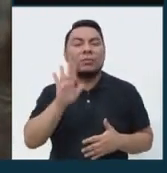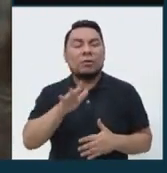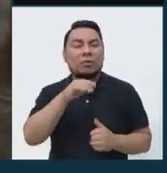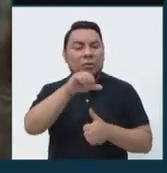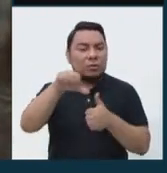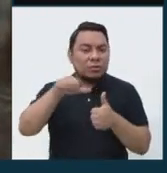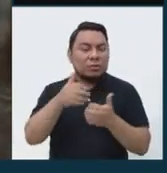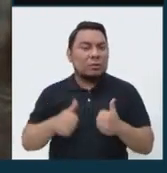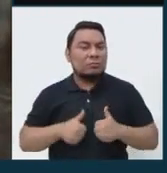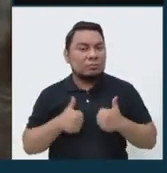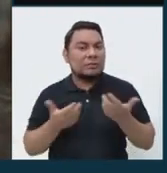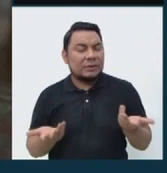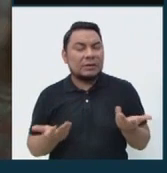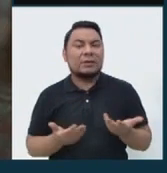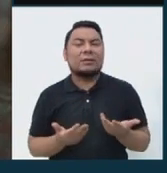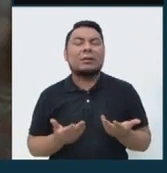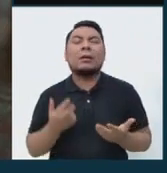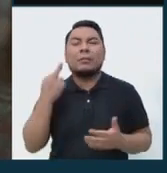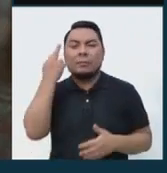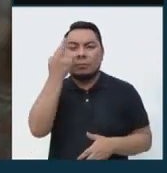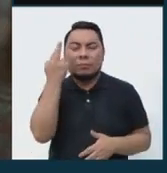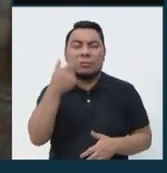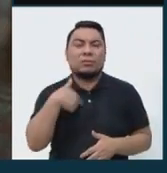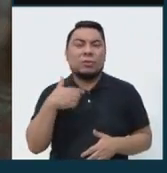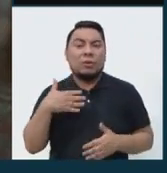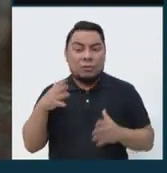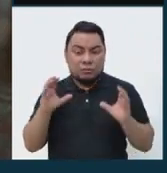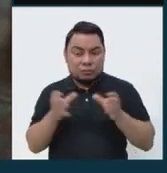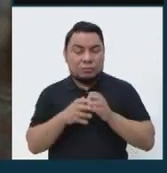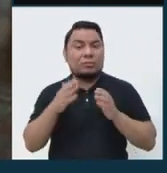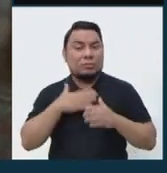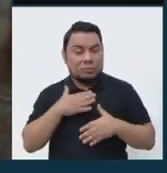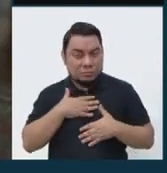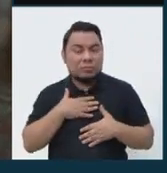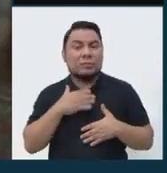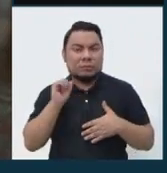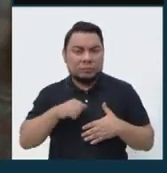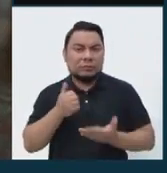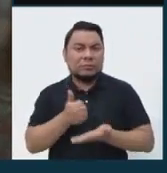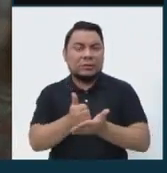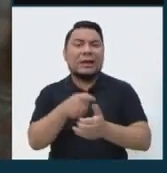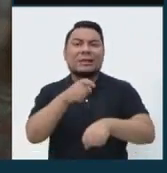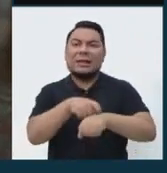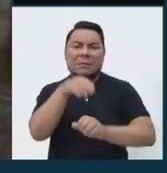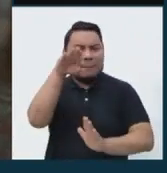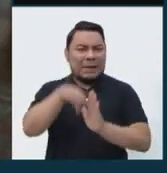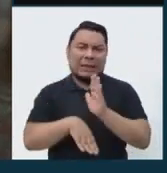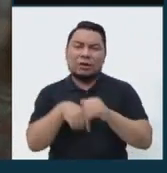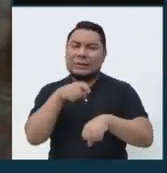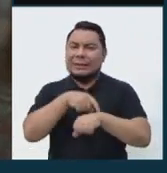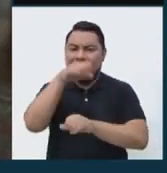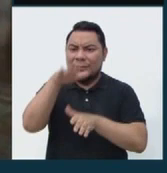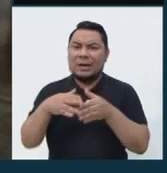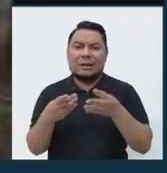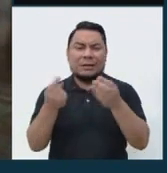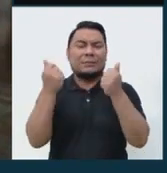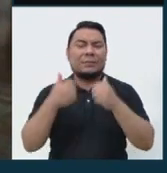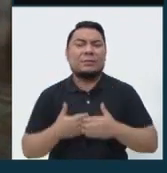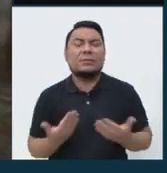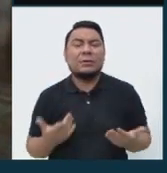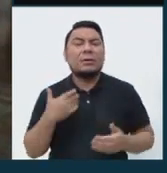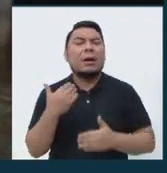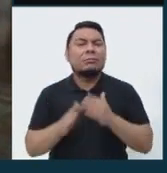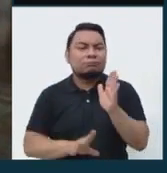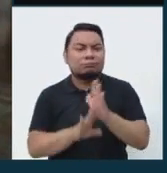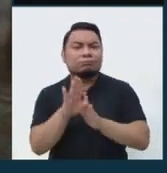ambiente donde se encuentra. Es por eso que vamos a ayudar en acortar plazos. Vamos a acortar plazos en el